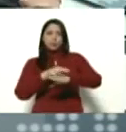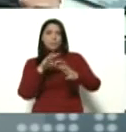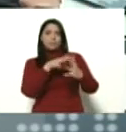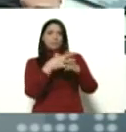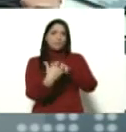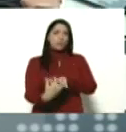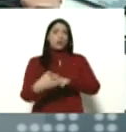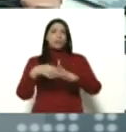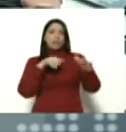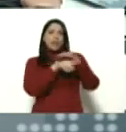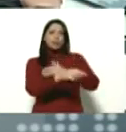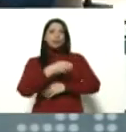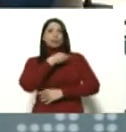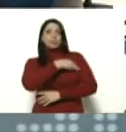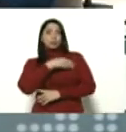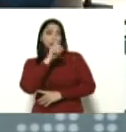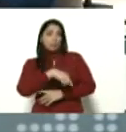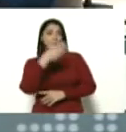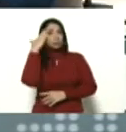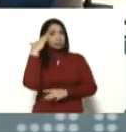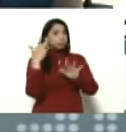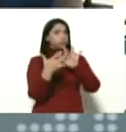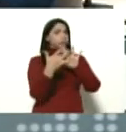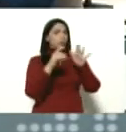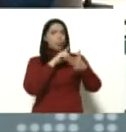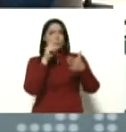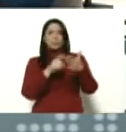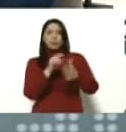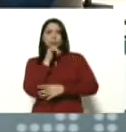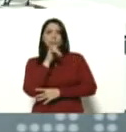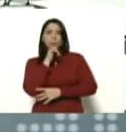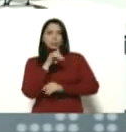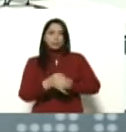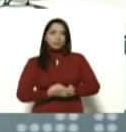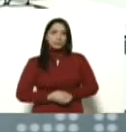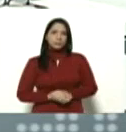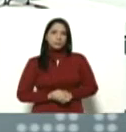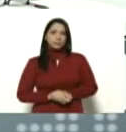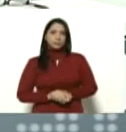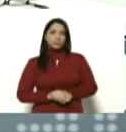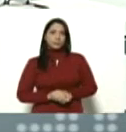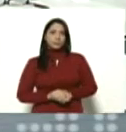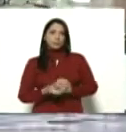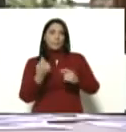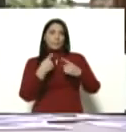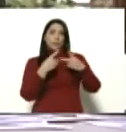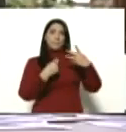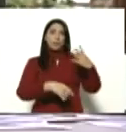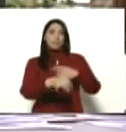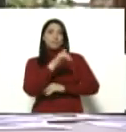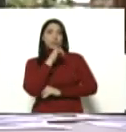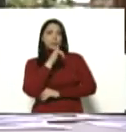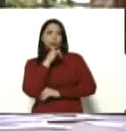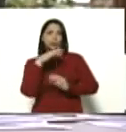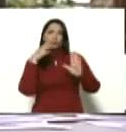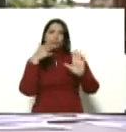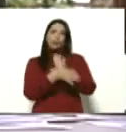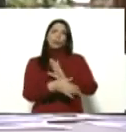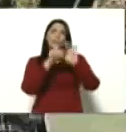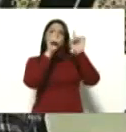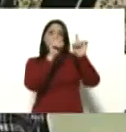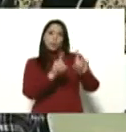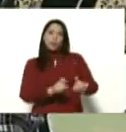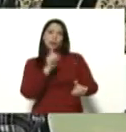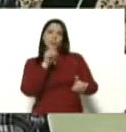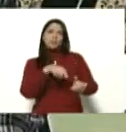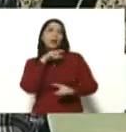Adentro, saben que tienen acceso completo a la información de los resultados sobre las pruebas. Hablamos